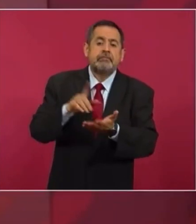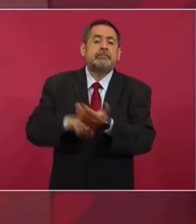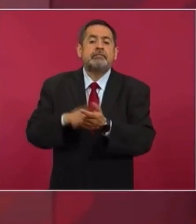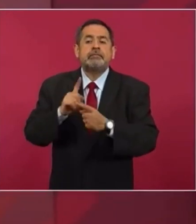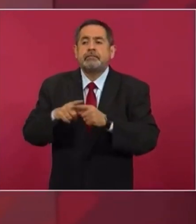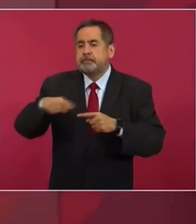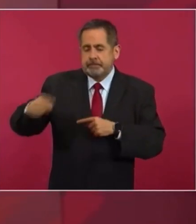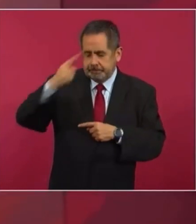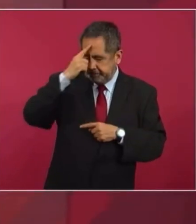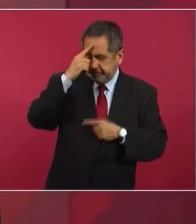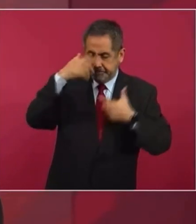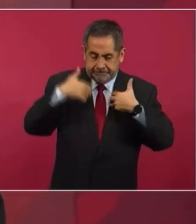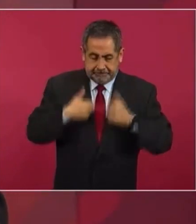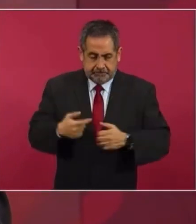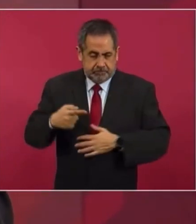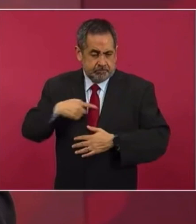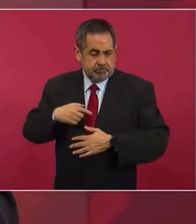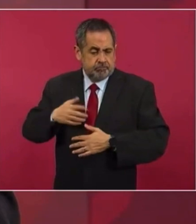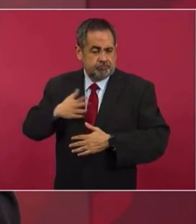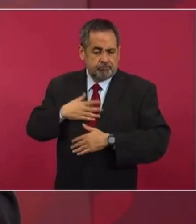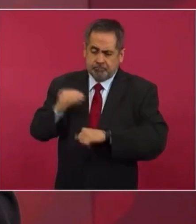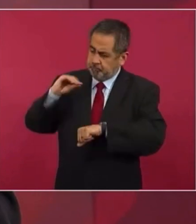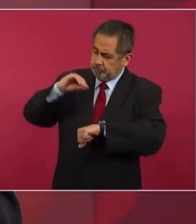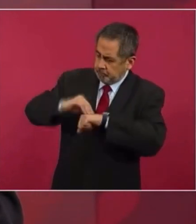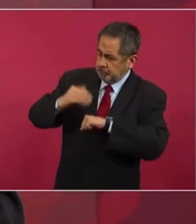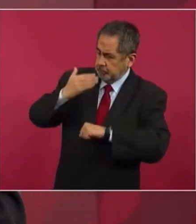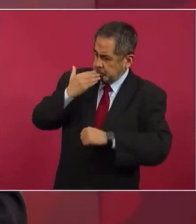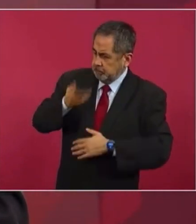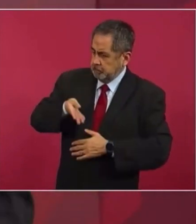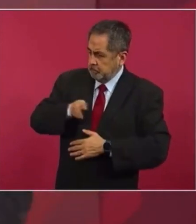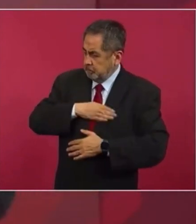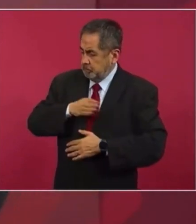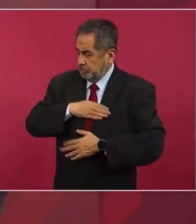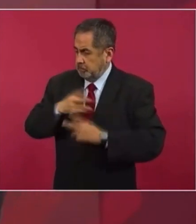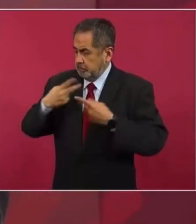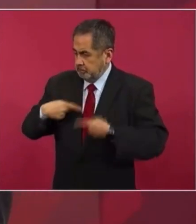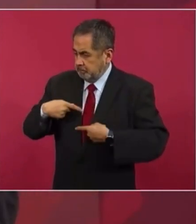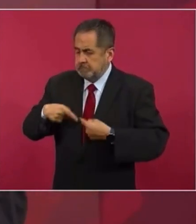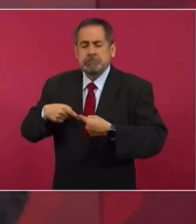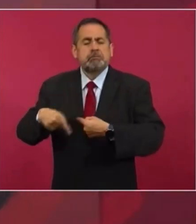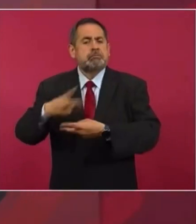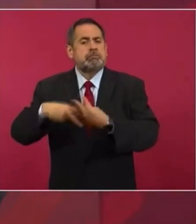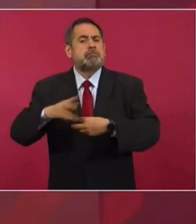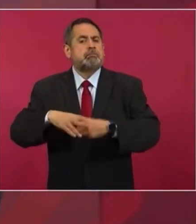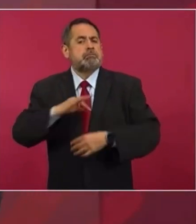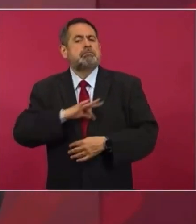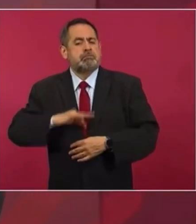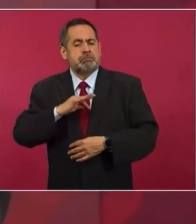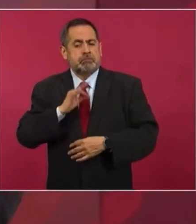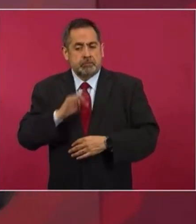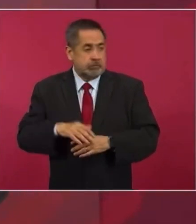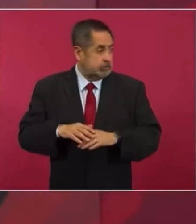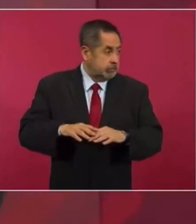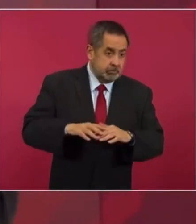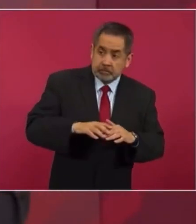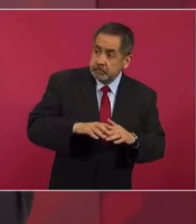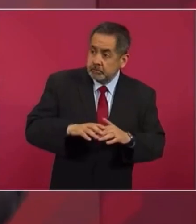podemos ser felices y entonces sí ya, a Palenque.